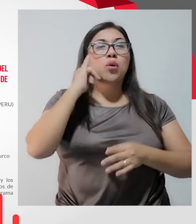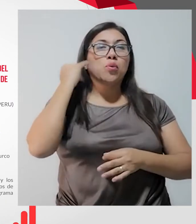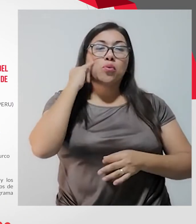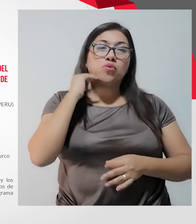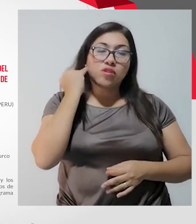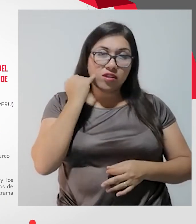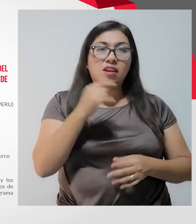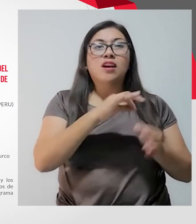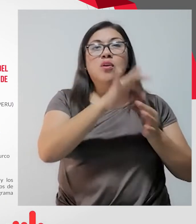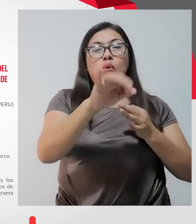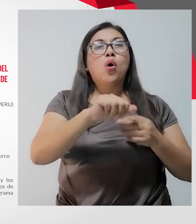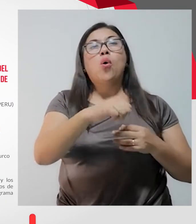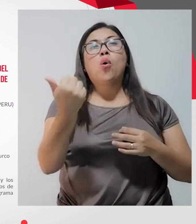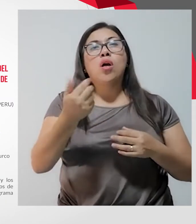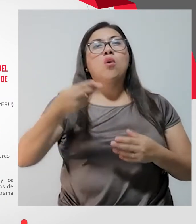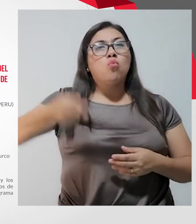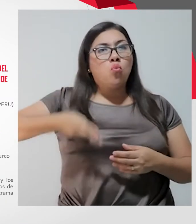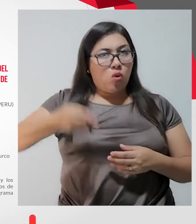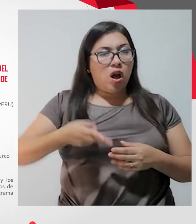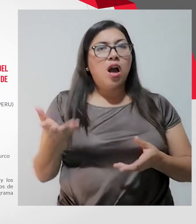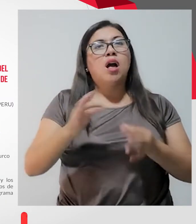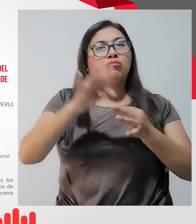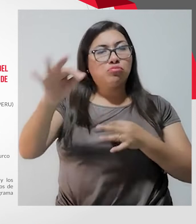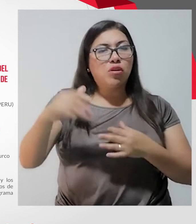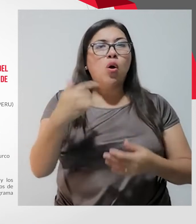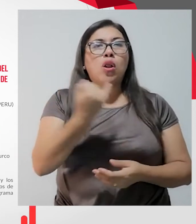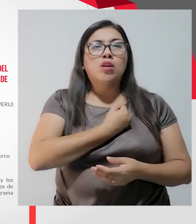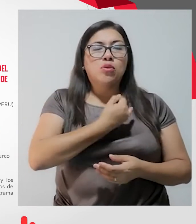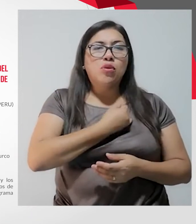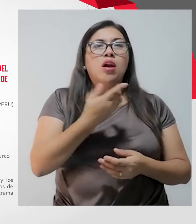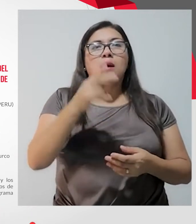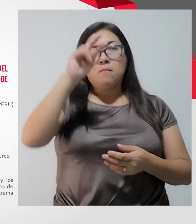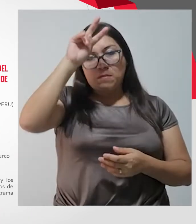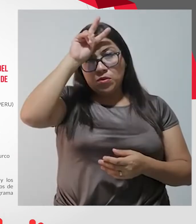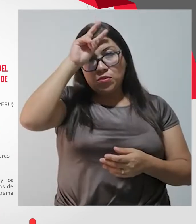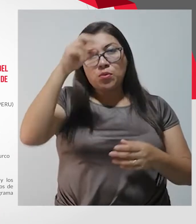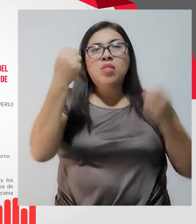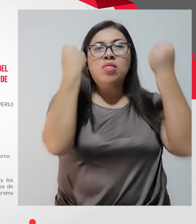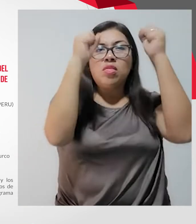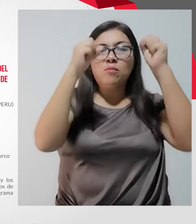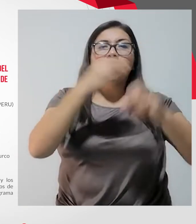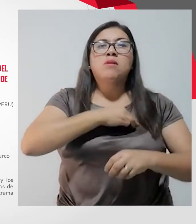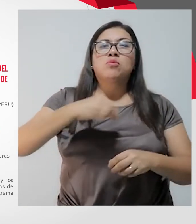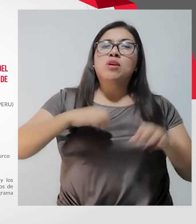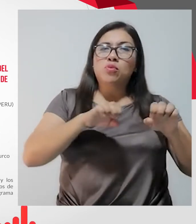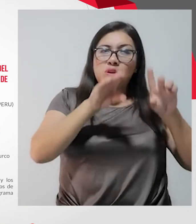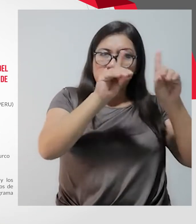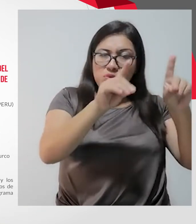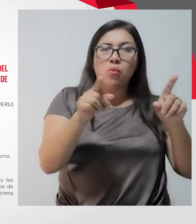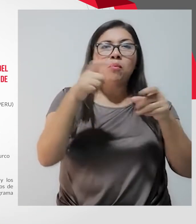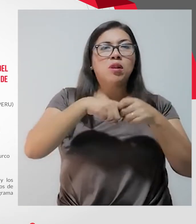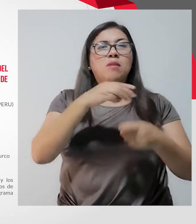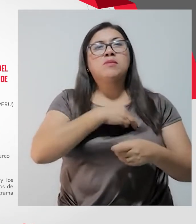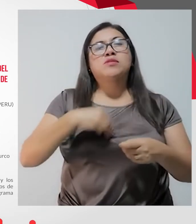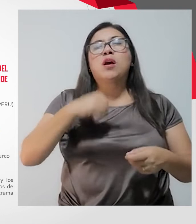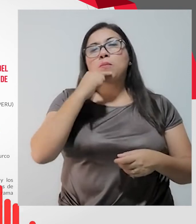Judín, de la Municipalidad Provincial de Huancayo, el Instituto Peruano del Deporte, el Ministerio de Educación, el